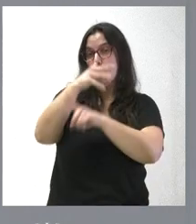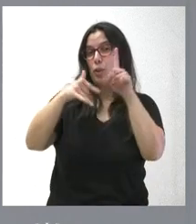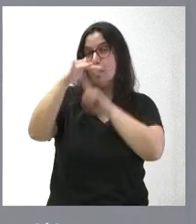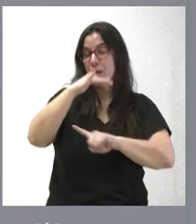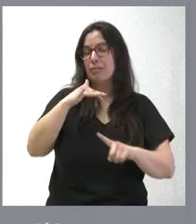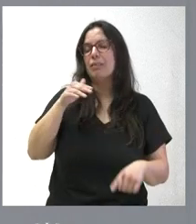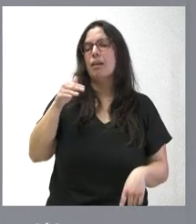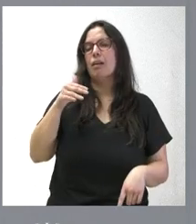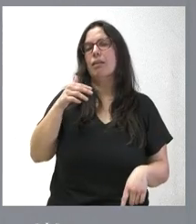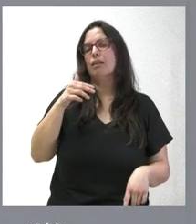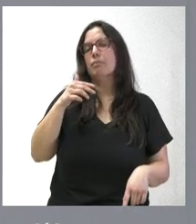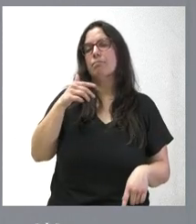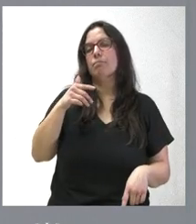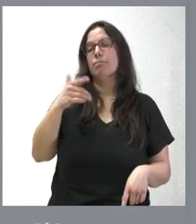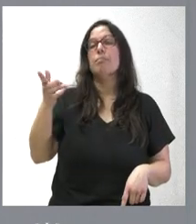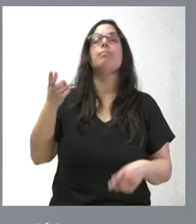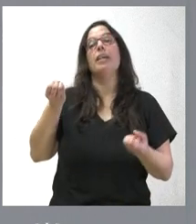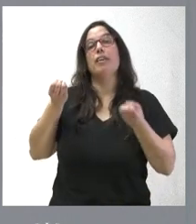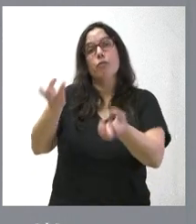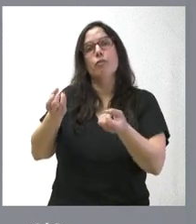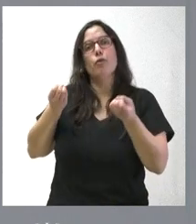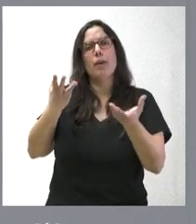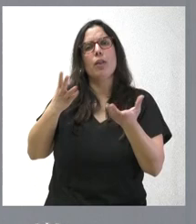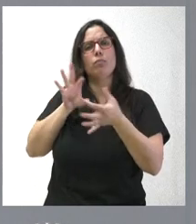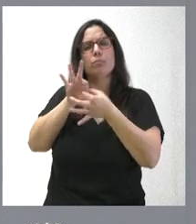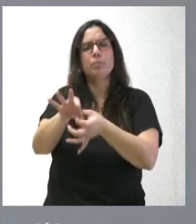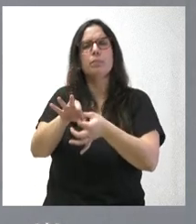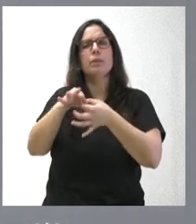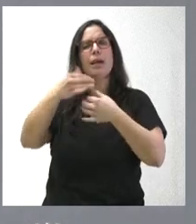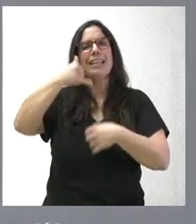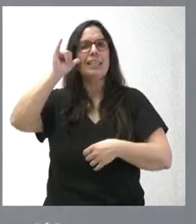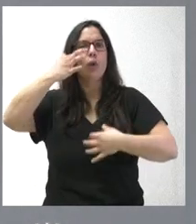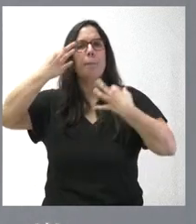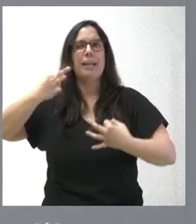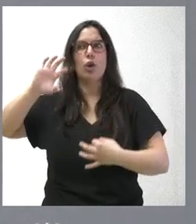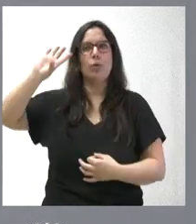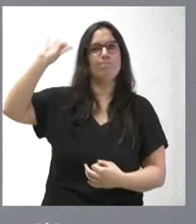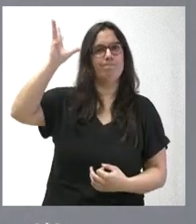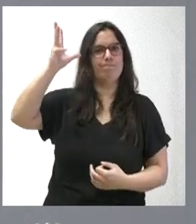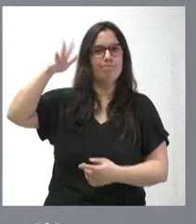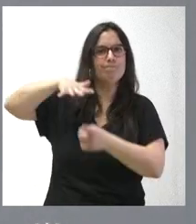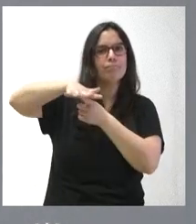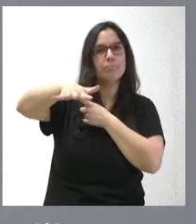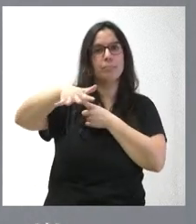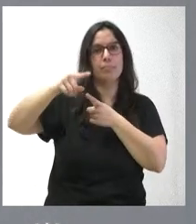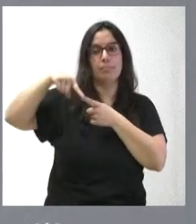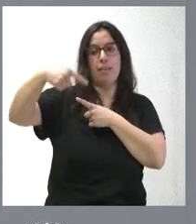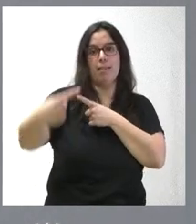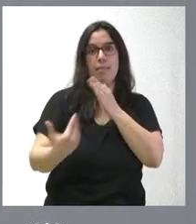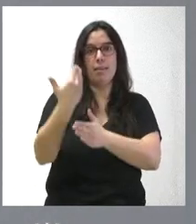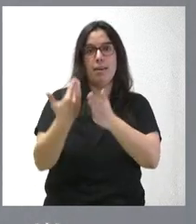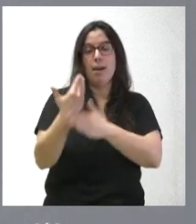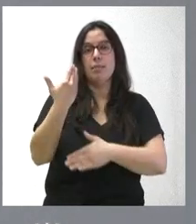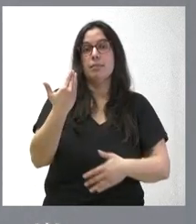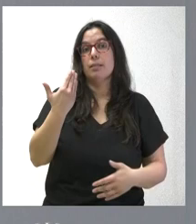de la información que han ofrecido en relación con los riesgos meteorológicos de estos próximos días que